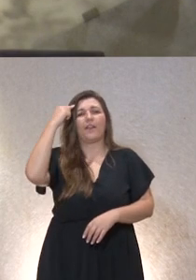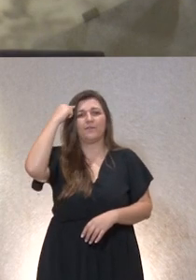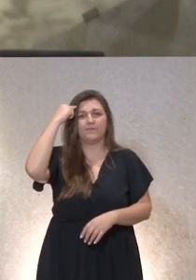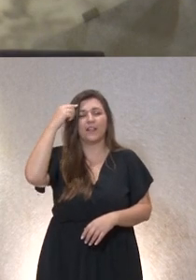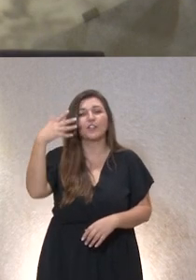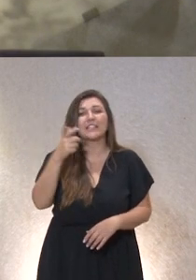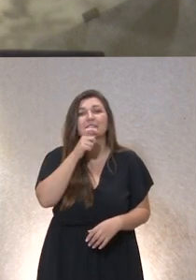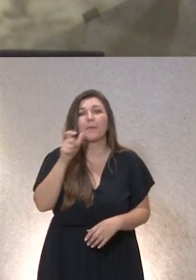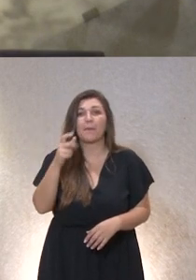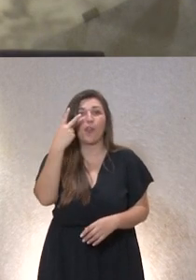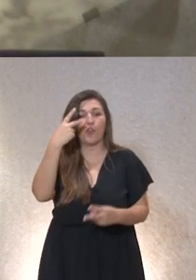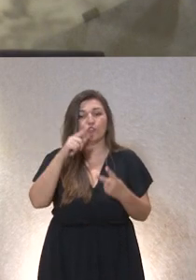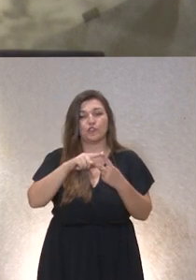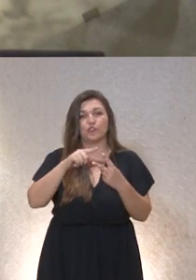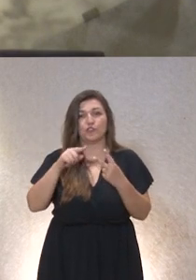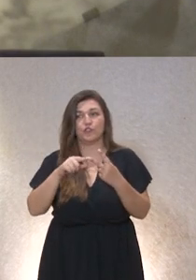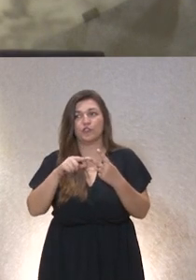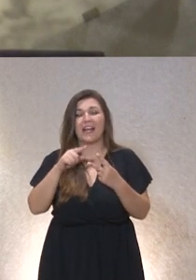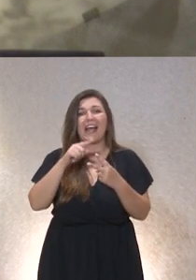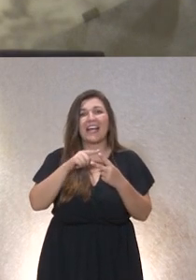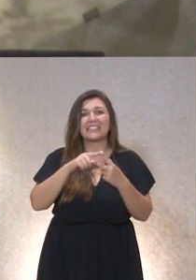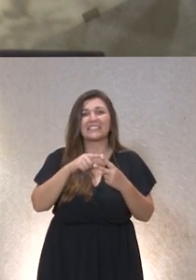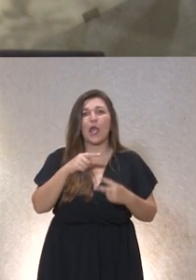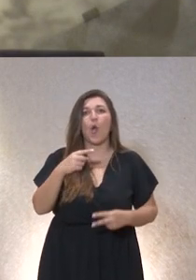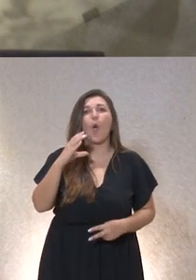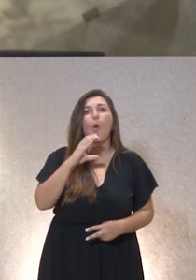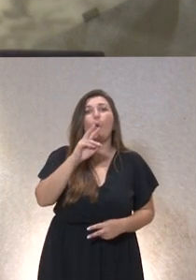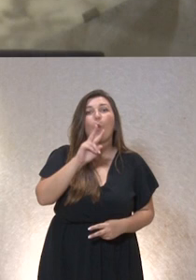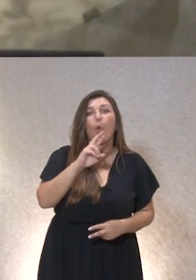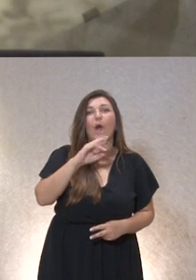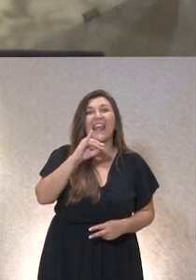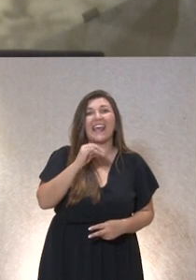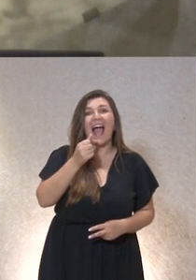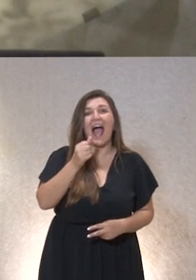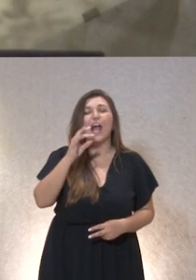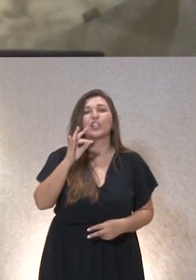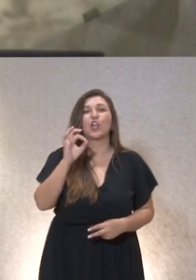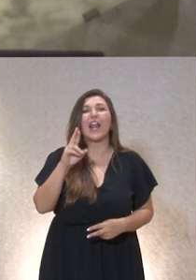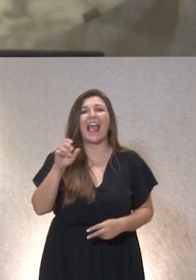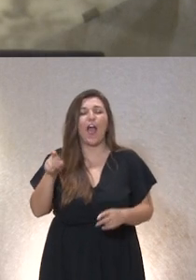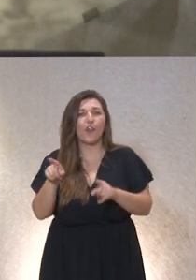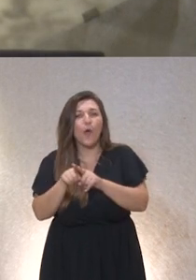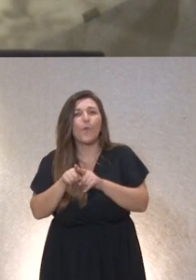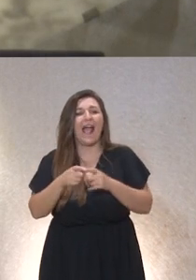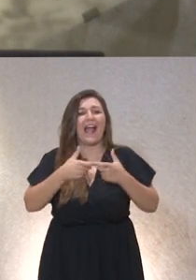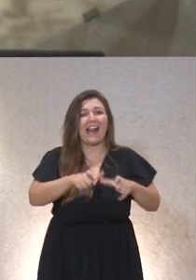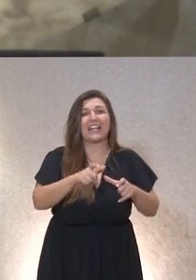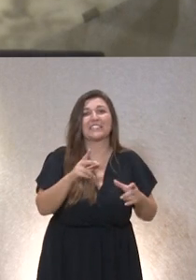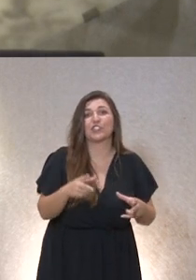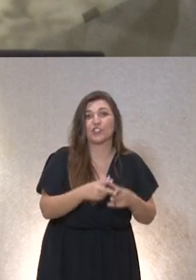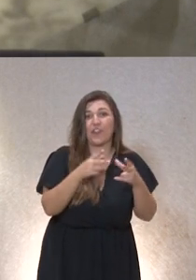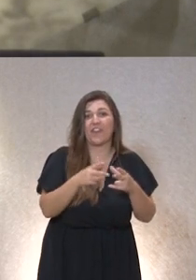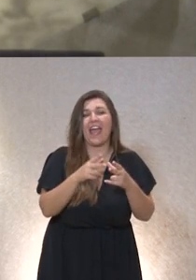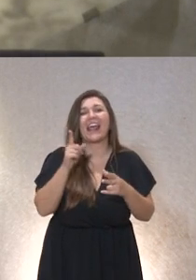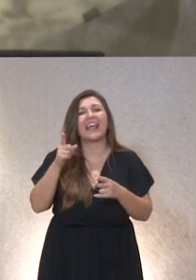quedar con dos si me permitís lo del curatoriado como nueva clase social y la revolución del futuro